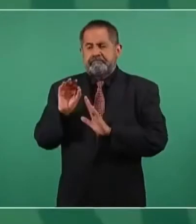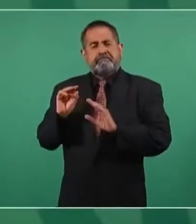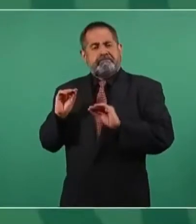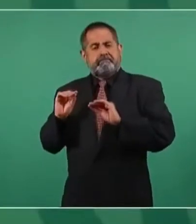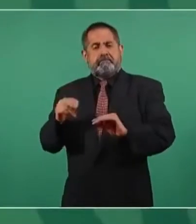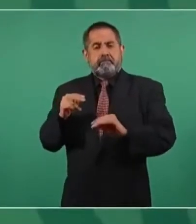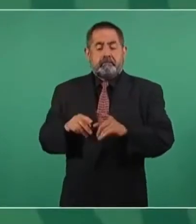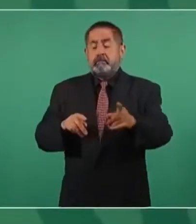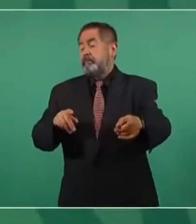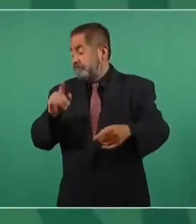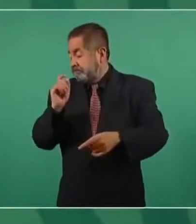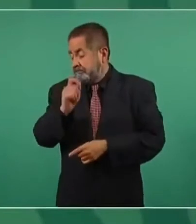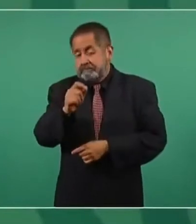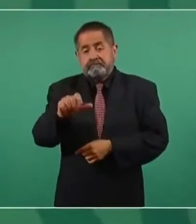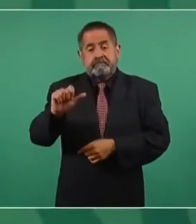Arnaldo Gordo